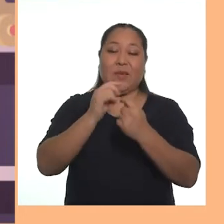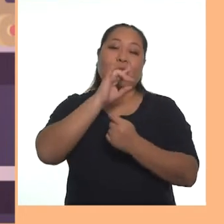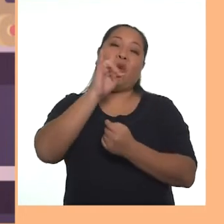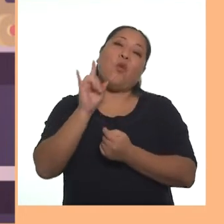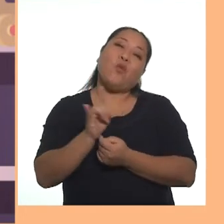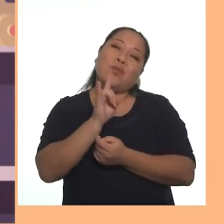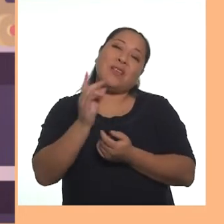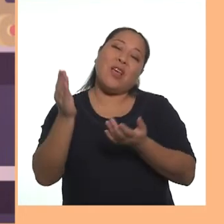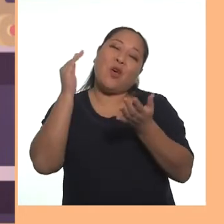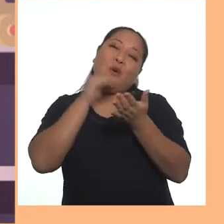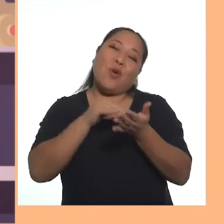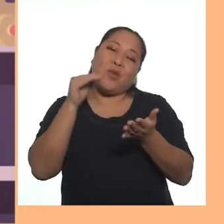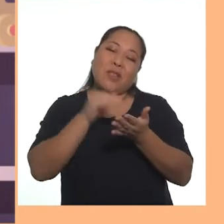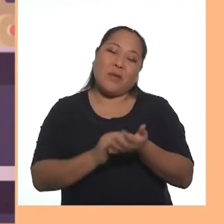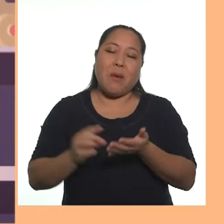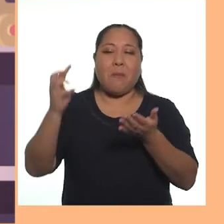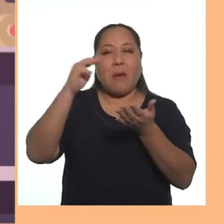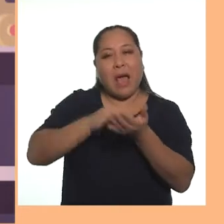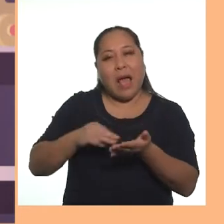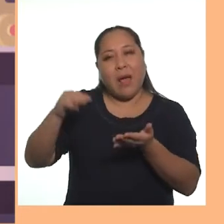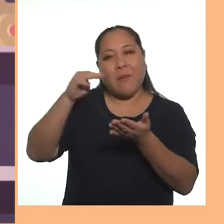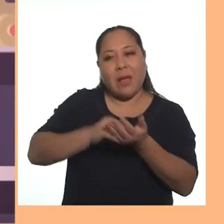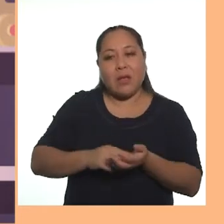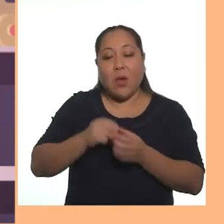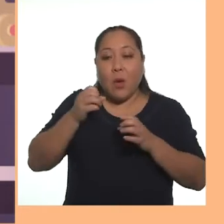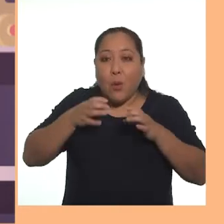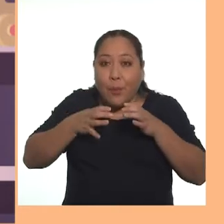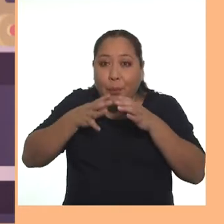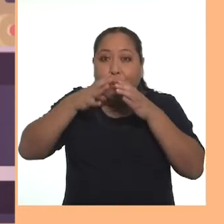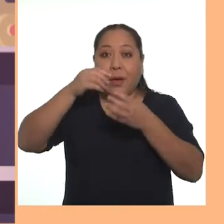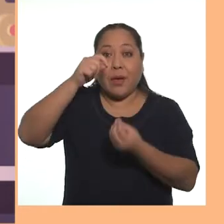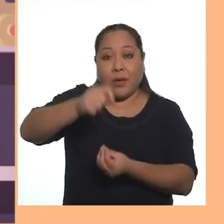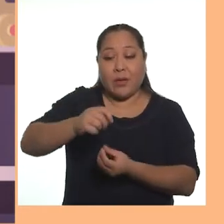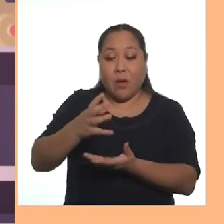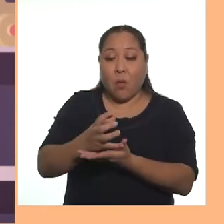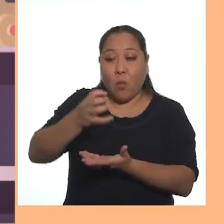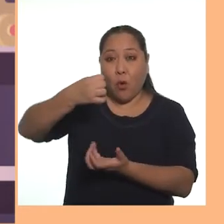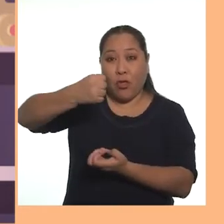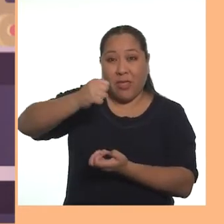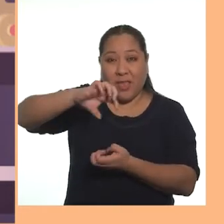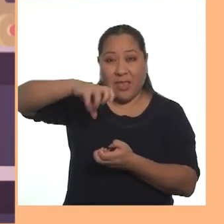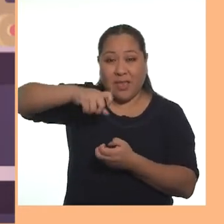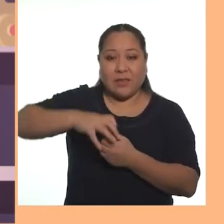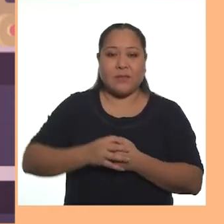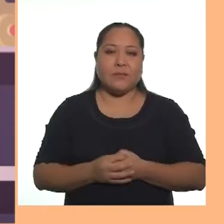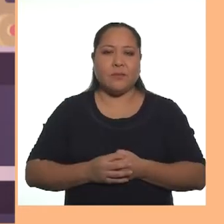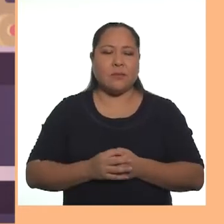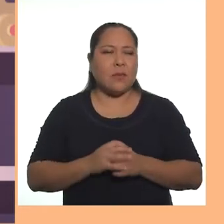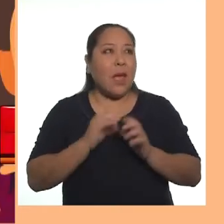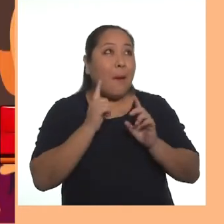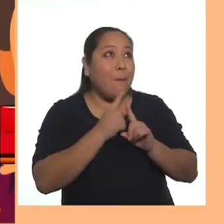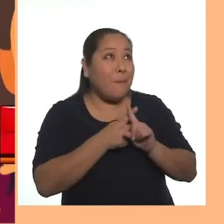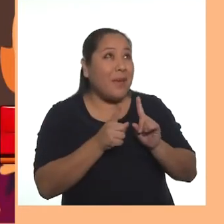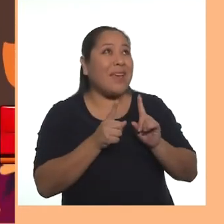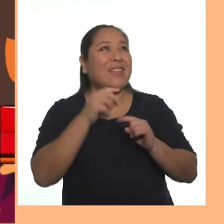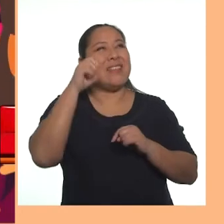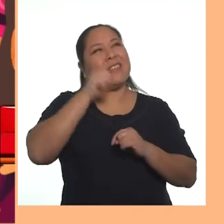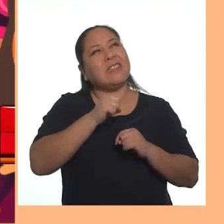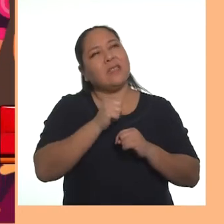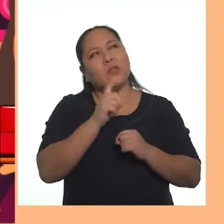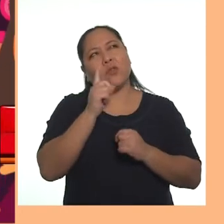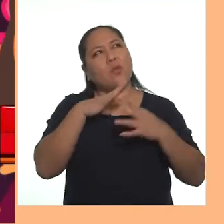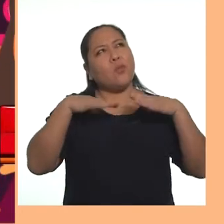tratemos de reutilizar lo más posible bolsas y botellas plásticas pero